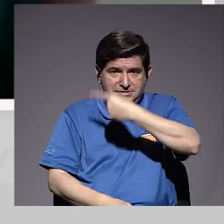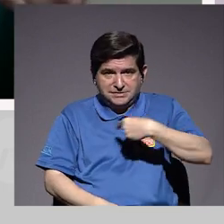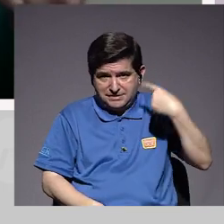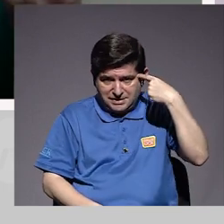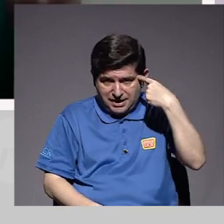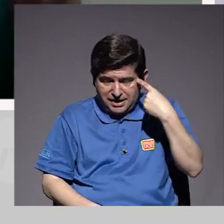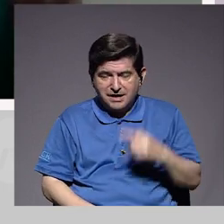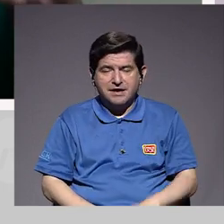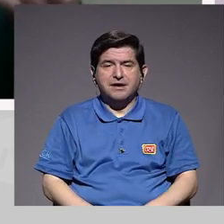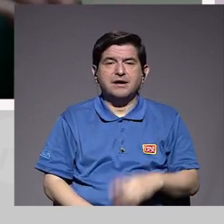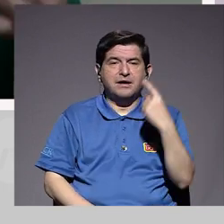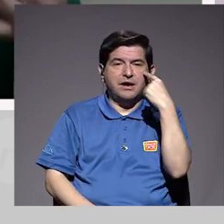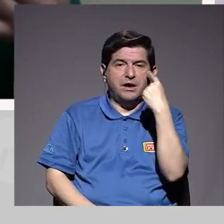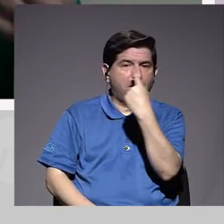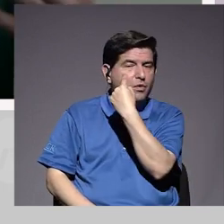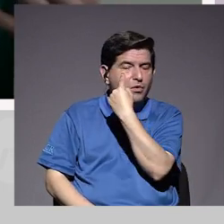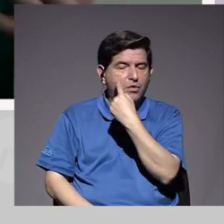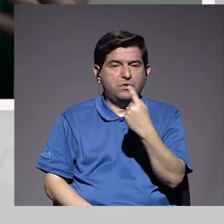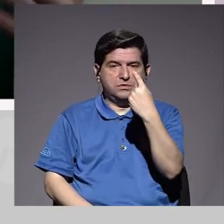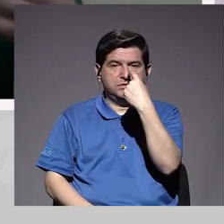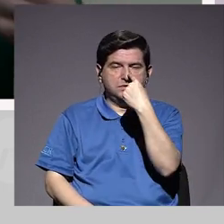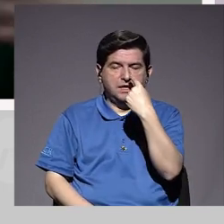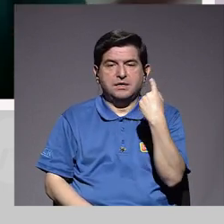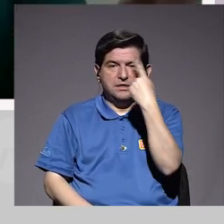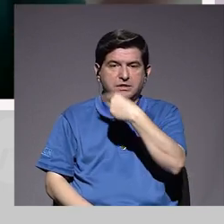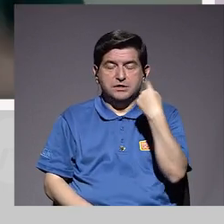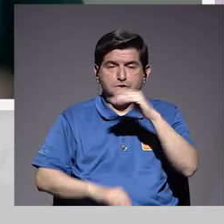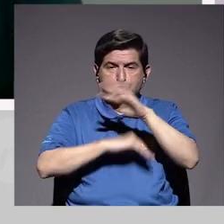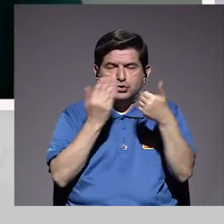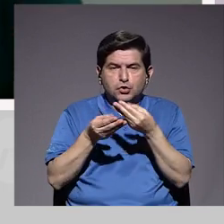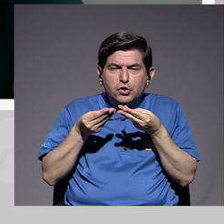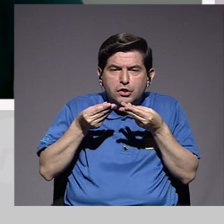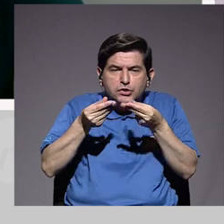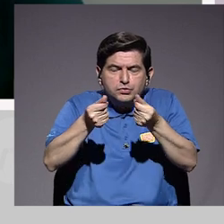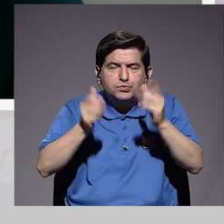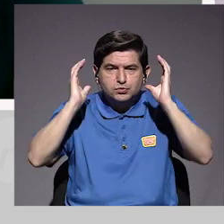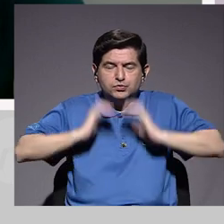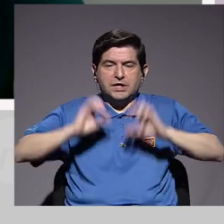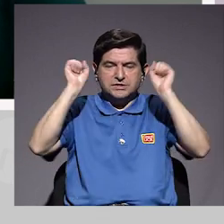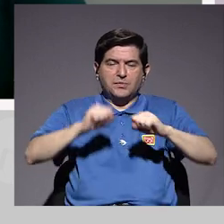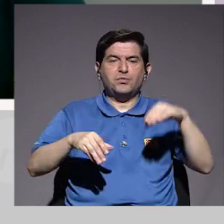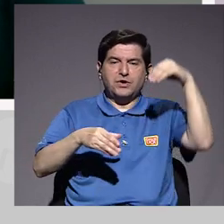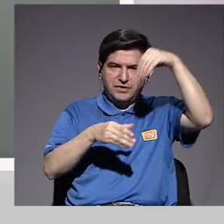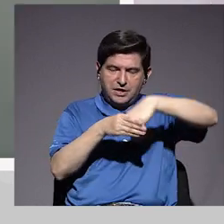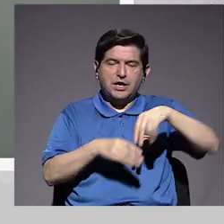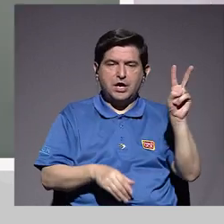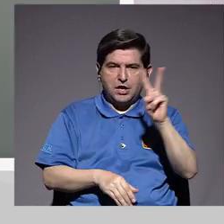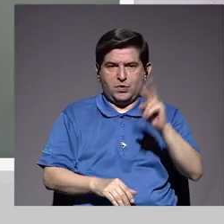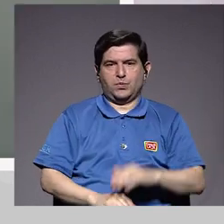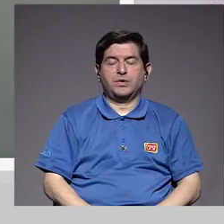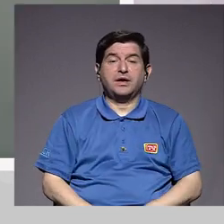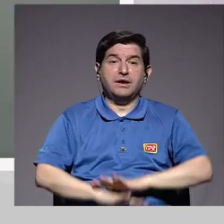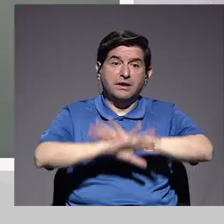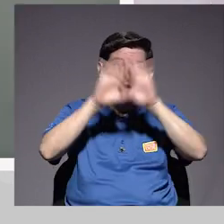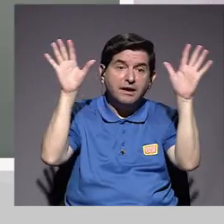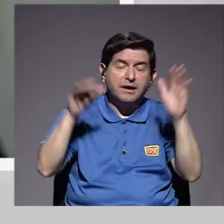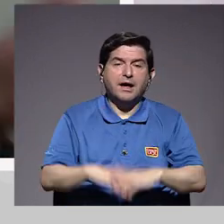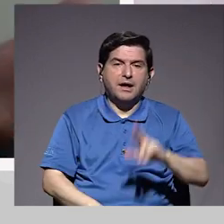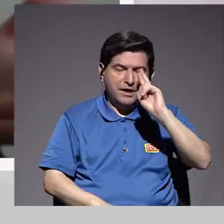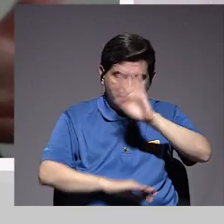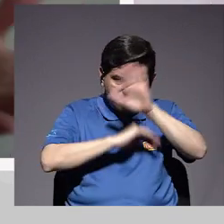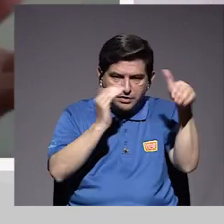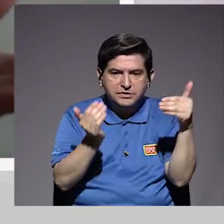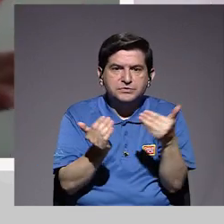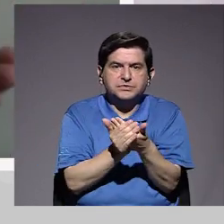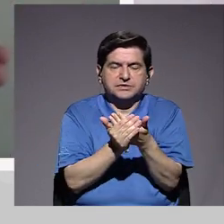cara principalmente, que es ojos, nariz y boca. Ahora, todos los fluidos corporales van a poder tener el virus también. Entonces, claro, tenemos que